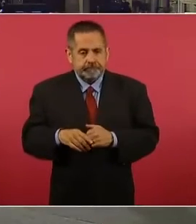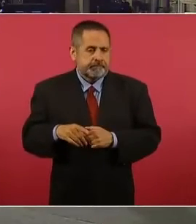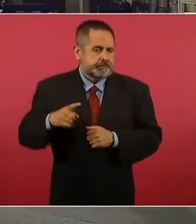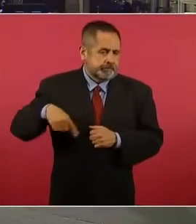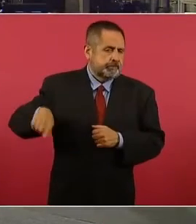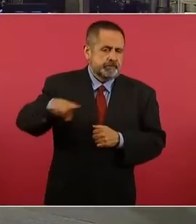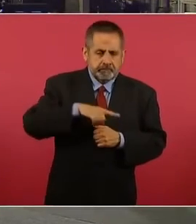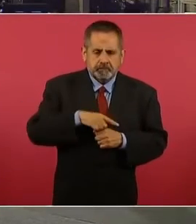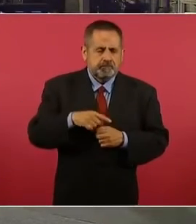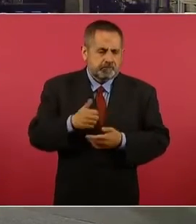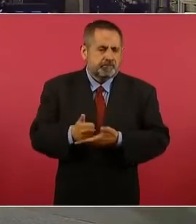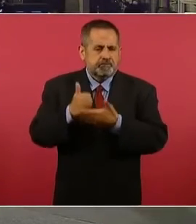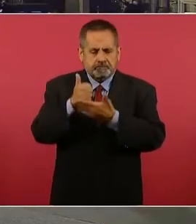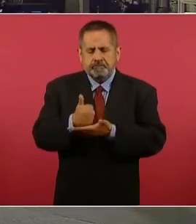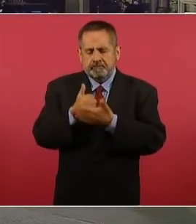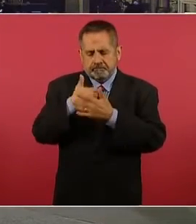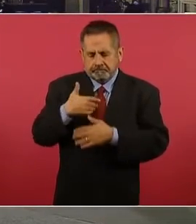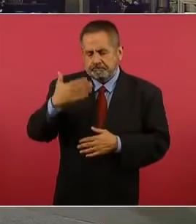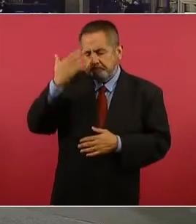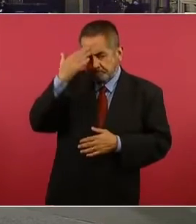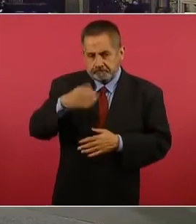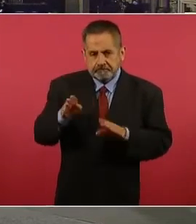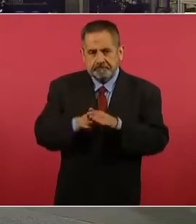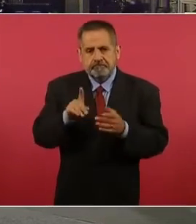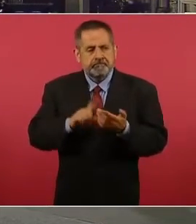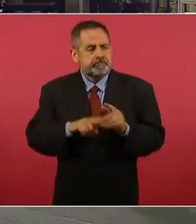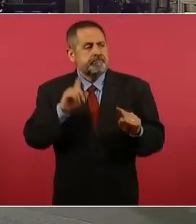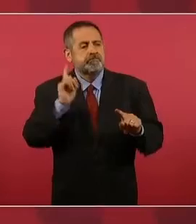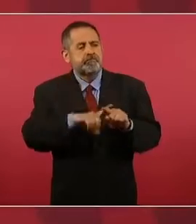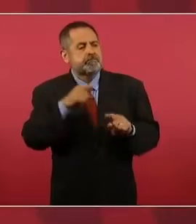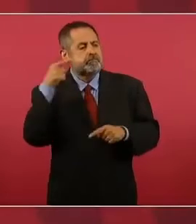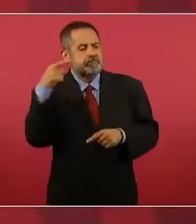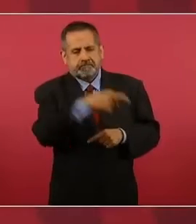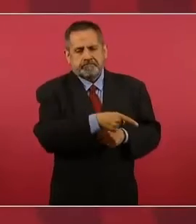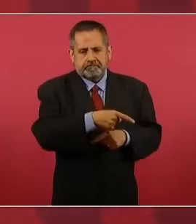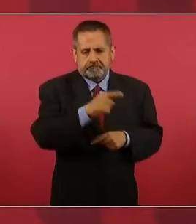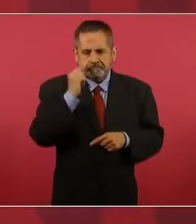sabe que fue esta persona,